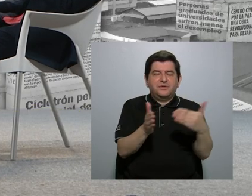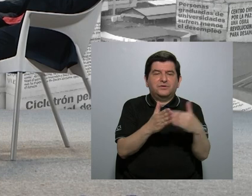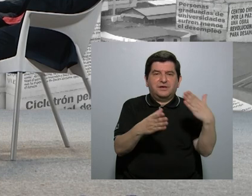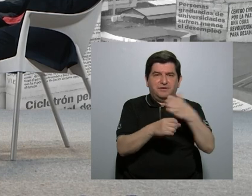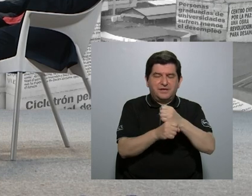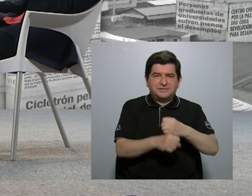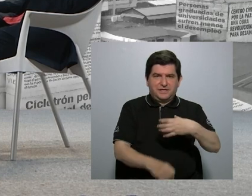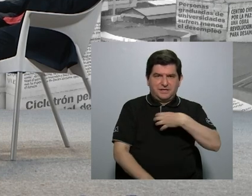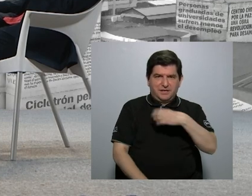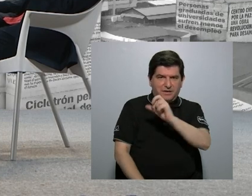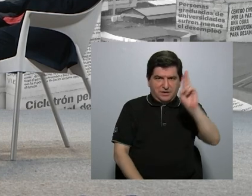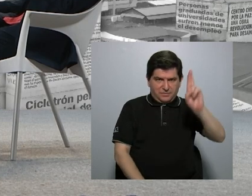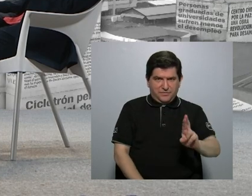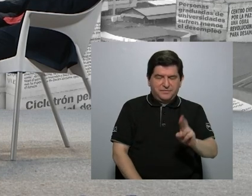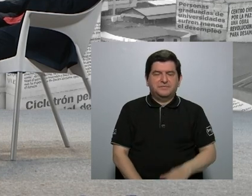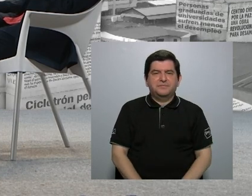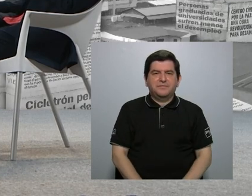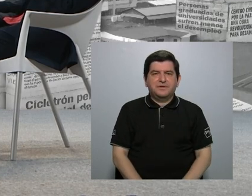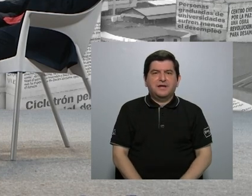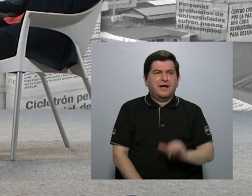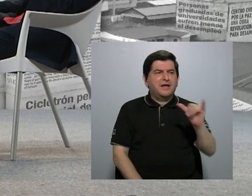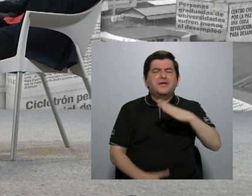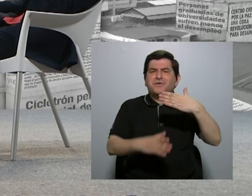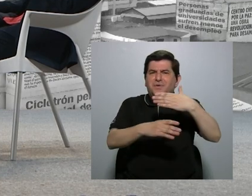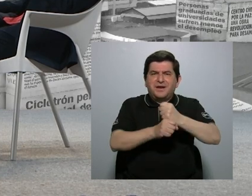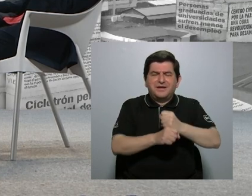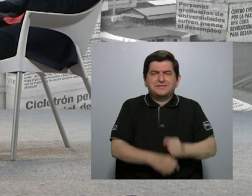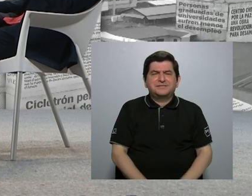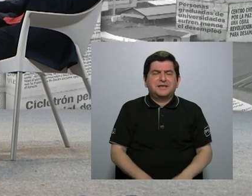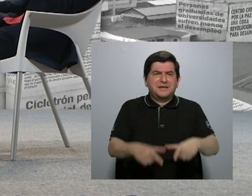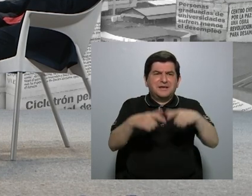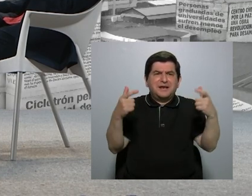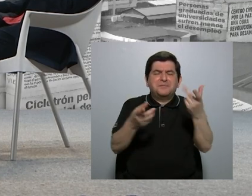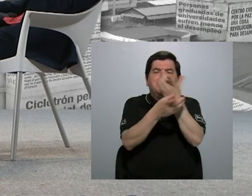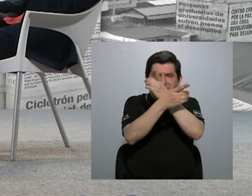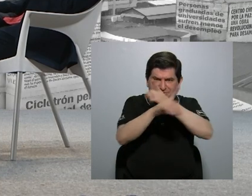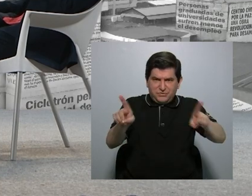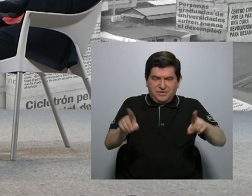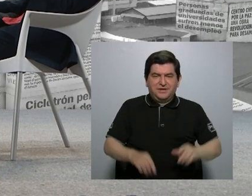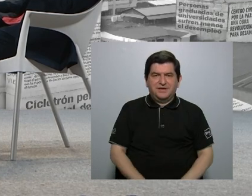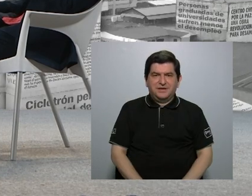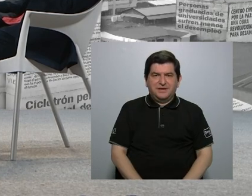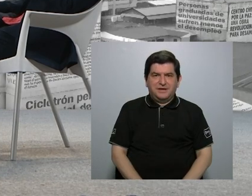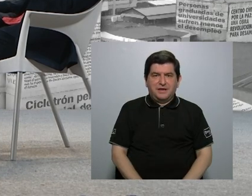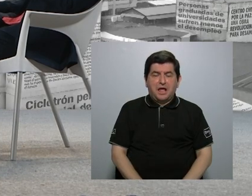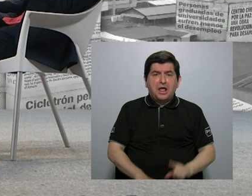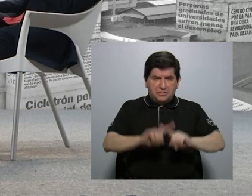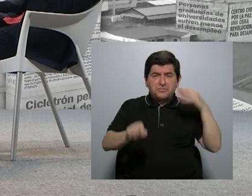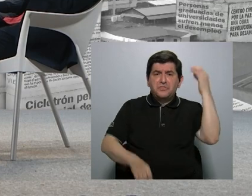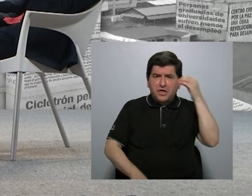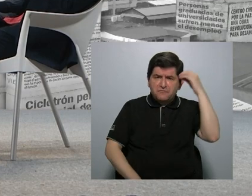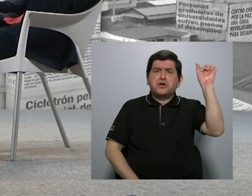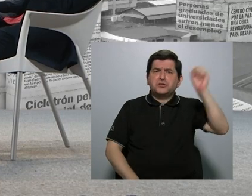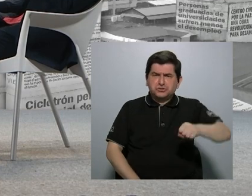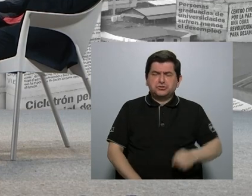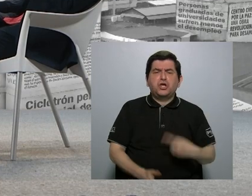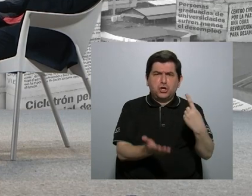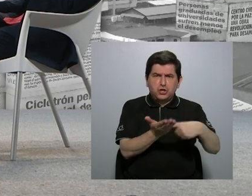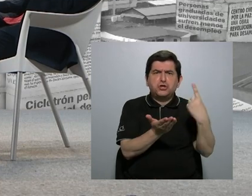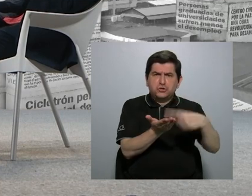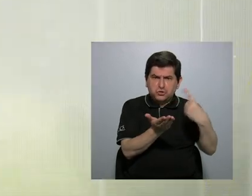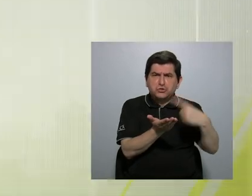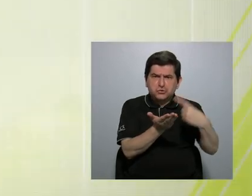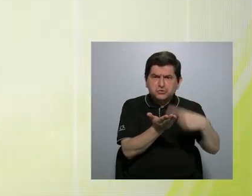costarricense. Tenemos que volver a hacerlo a como lo hacen la mayor parte de las democracias. Discrepar, sí. Tener discusiones